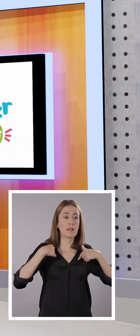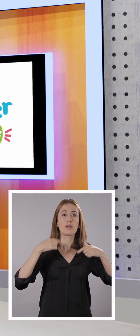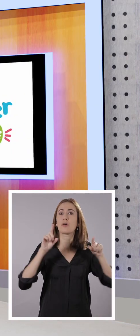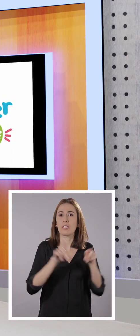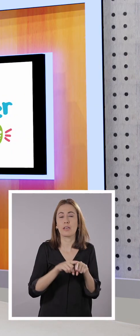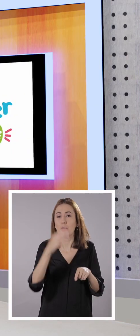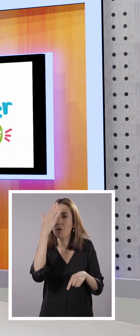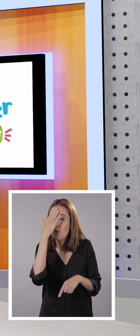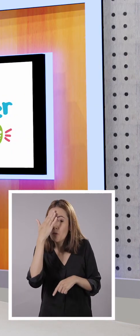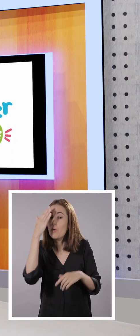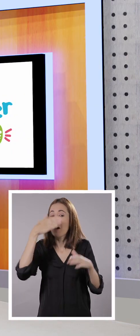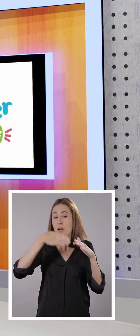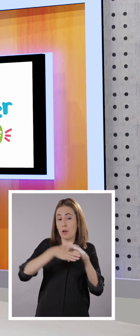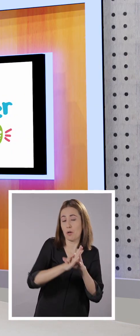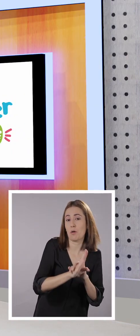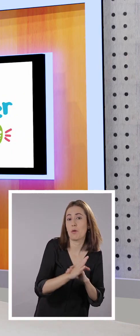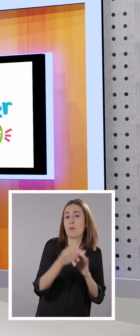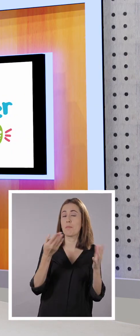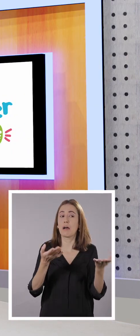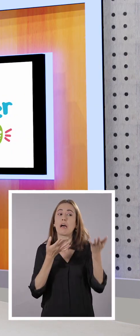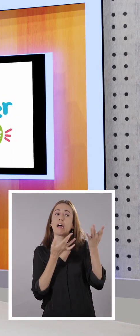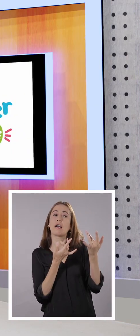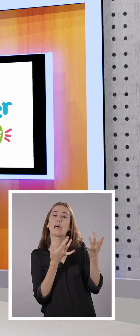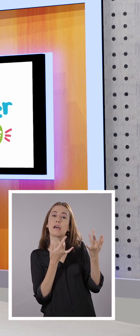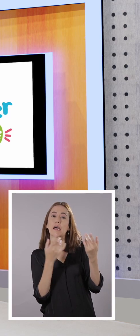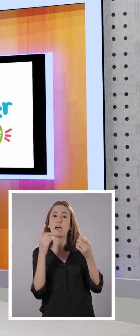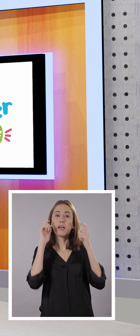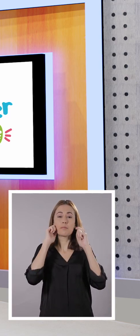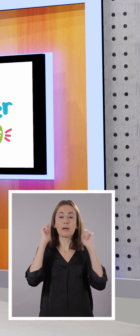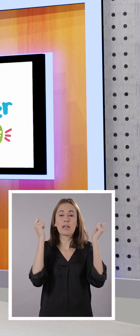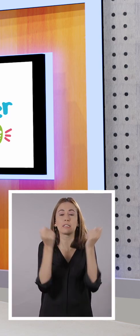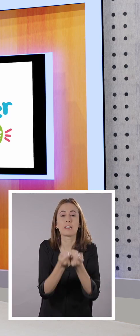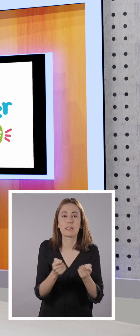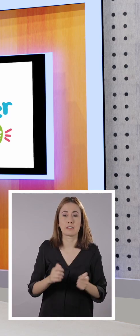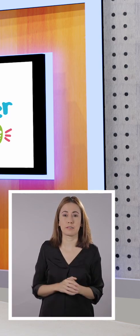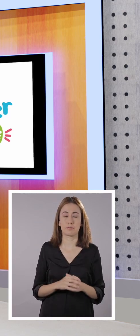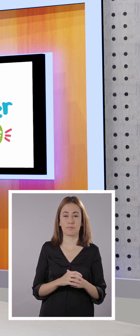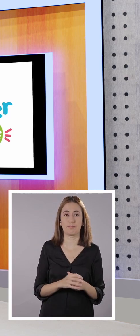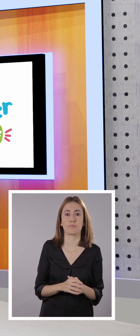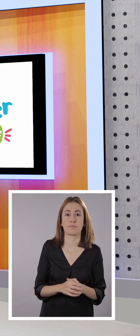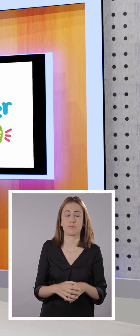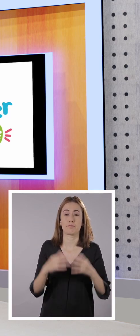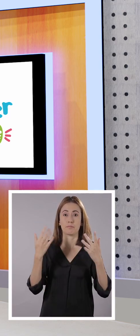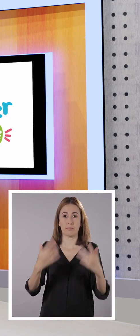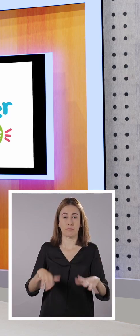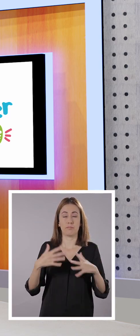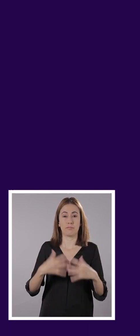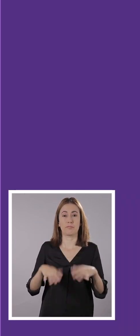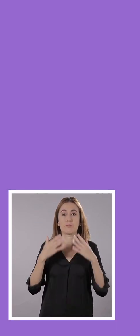Pero el bicho sabía que podía entrar a su casa y esperar a que ella se quite la mascarilla.